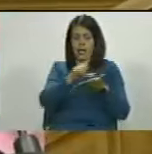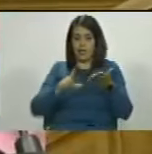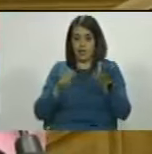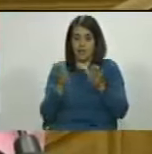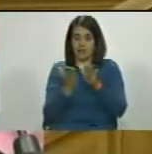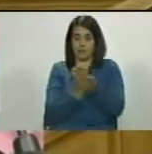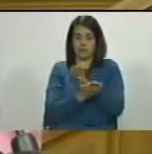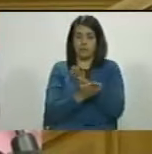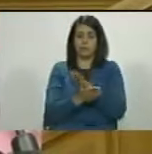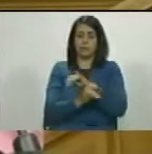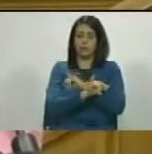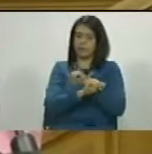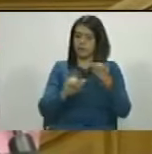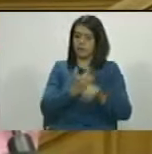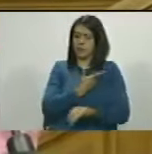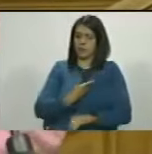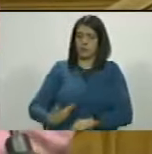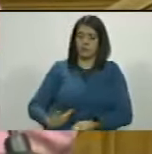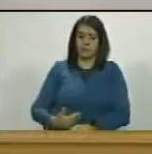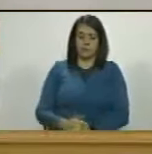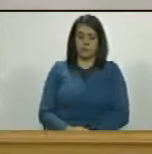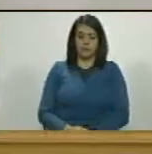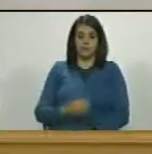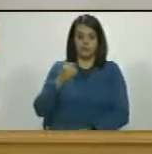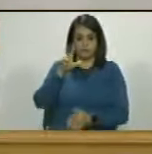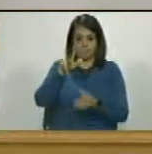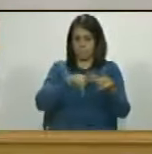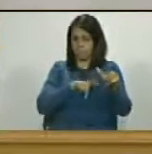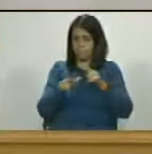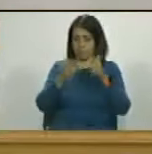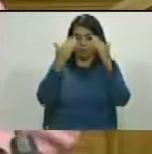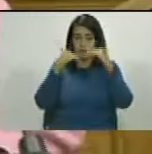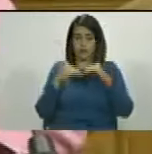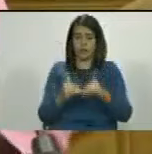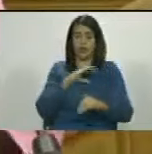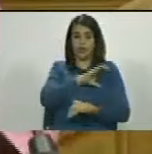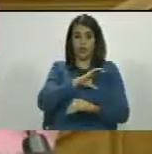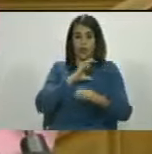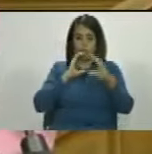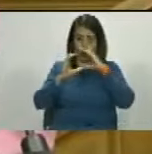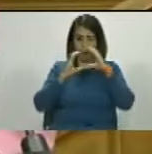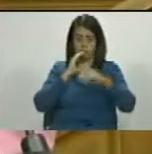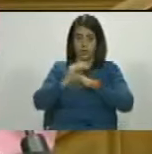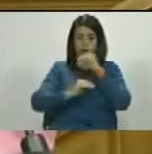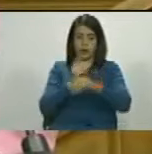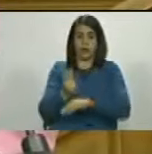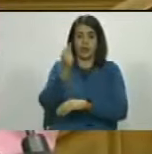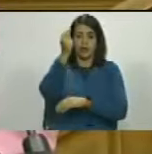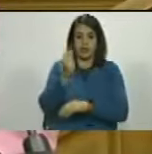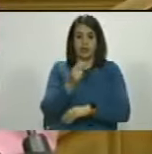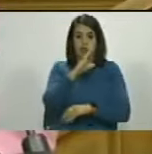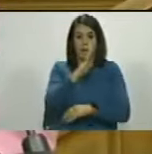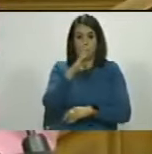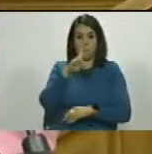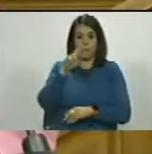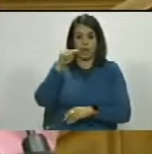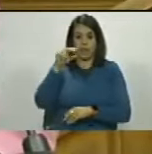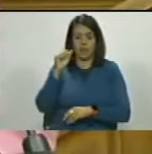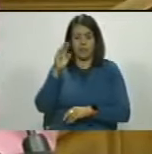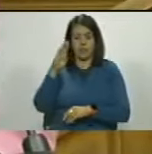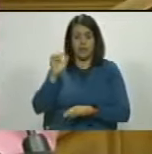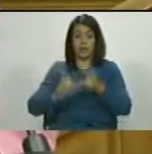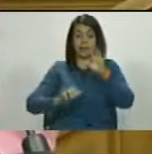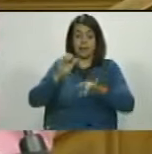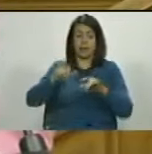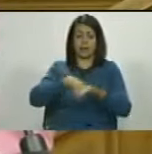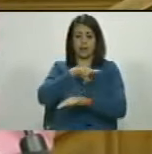en lista anexa. Es todo, ciudadano presidente. En cuenta, secretaria. Siguiente. Comunicación suscrita por el diputado Bernabé Gutiérrez, secretario